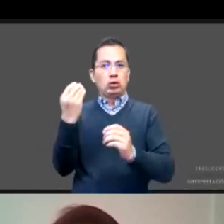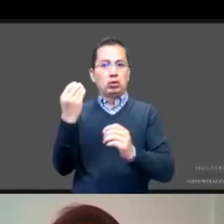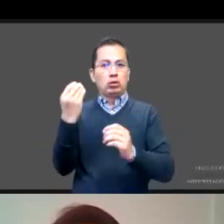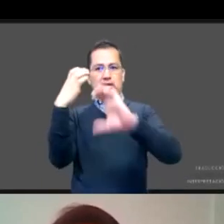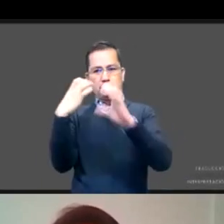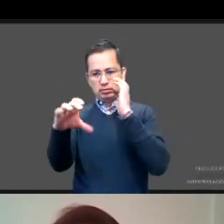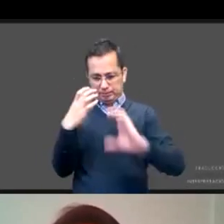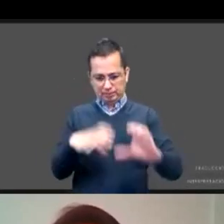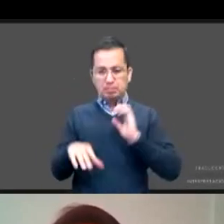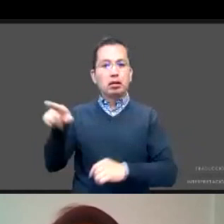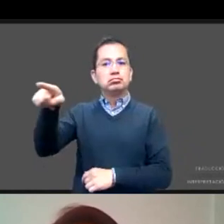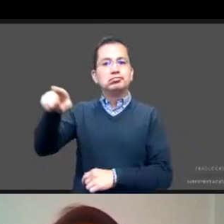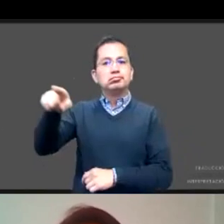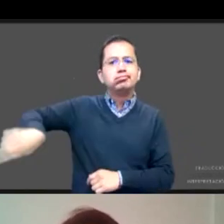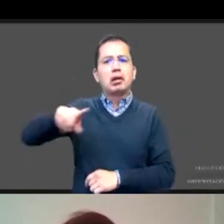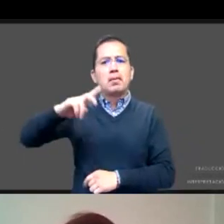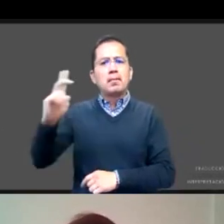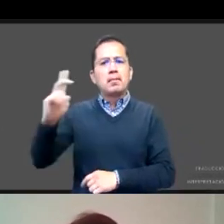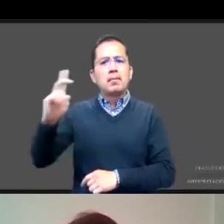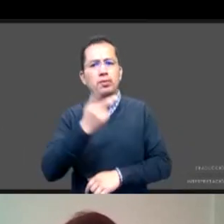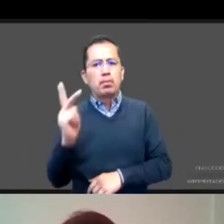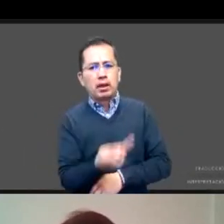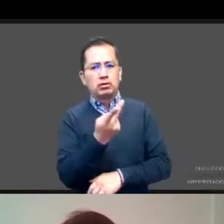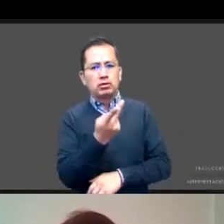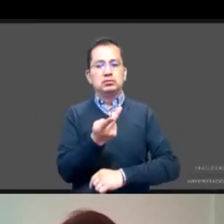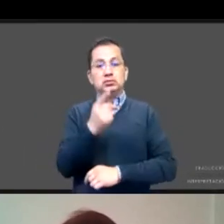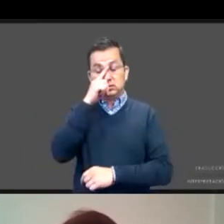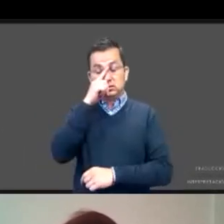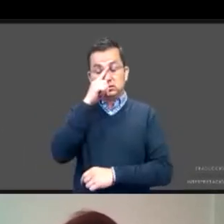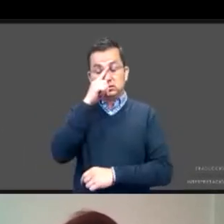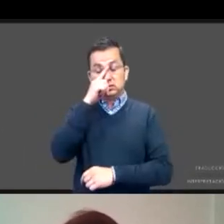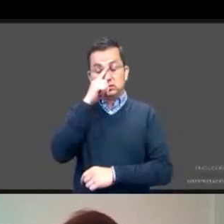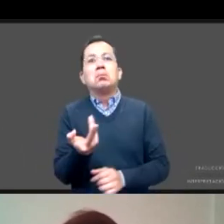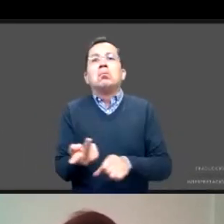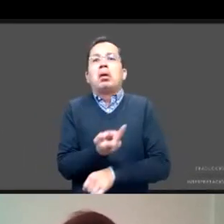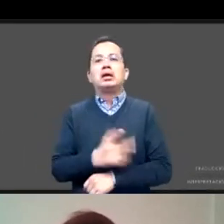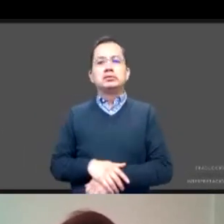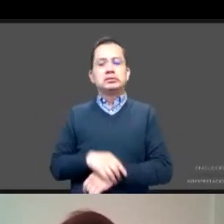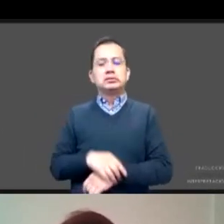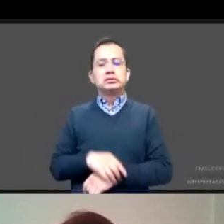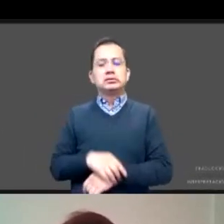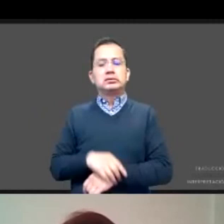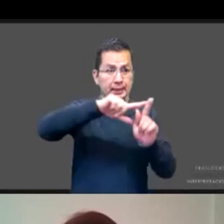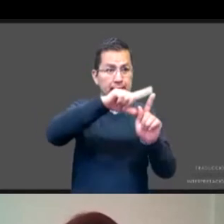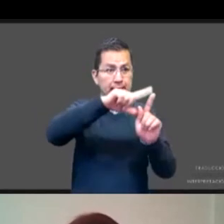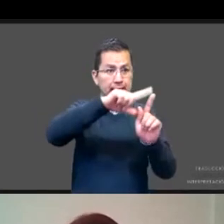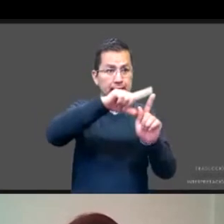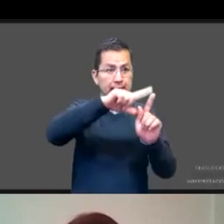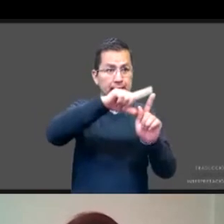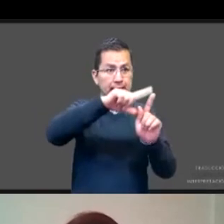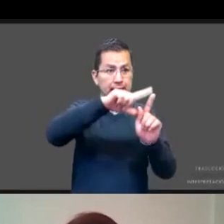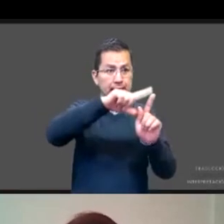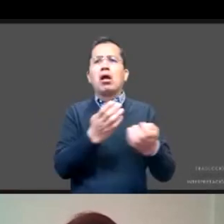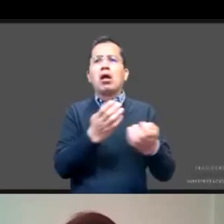precisamente el sistema educativo en nuestro país para ir dándole vuelta, por